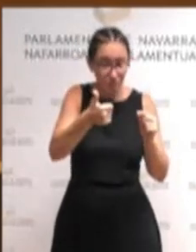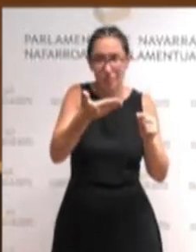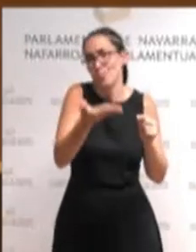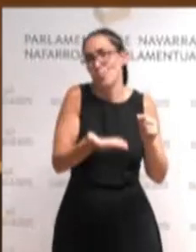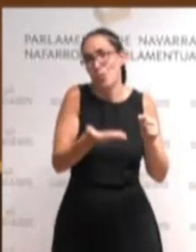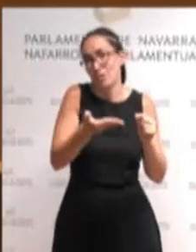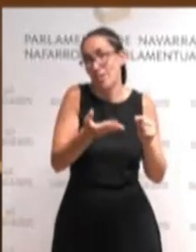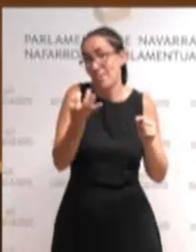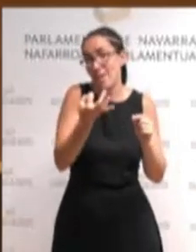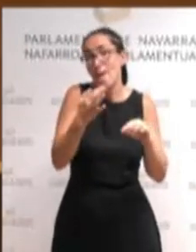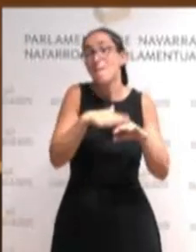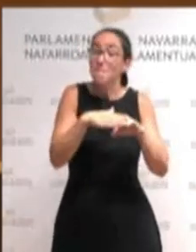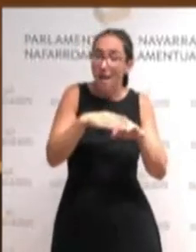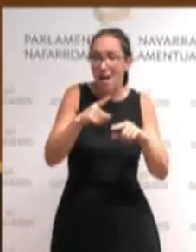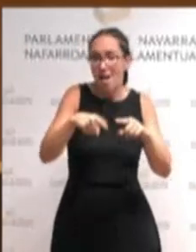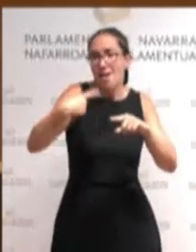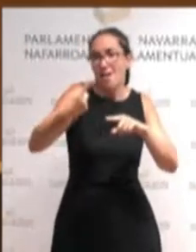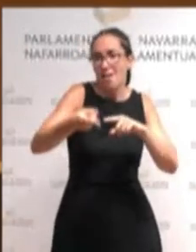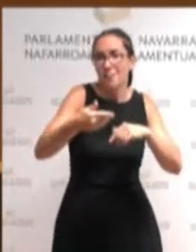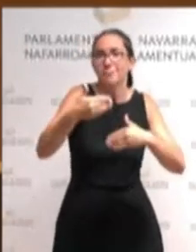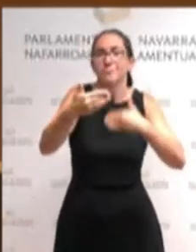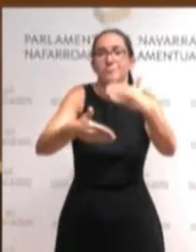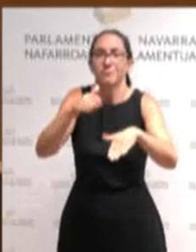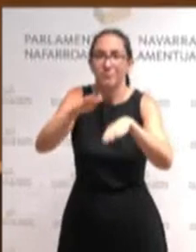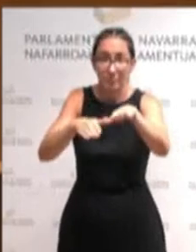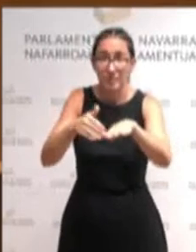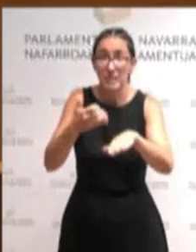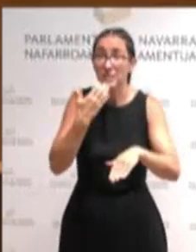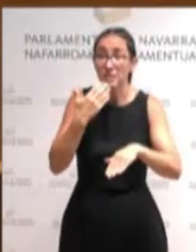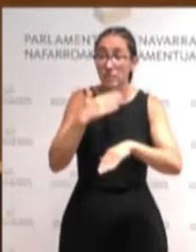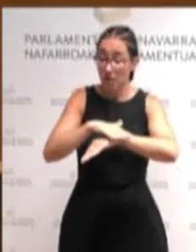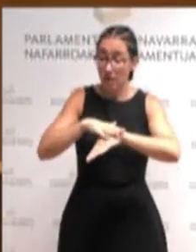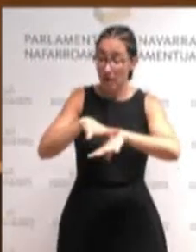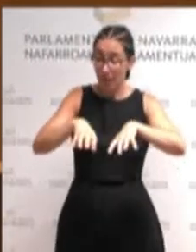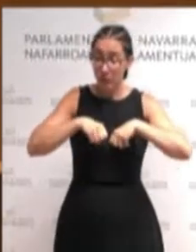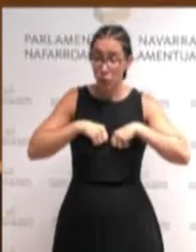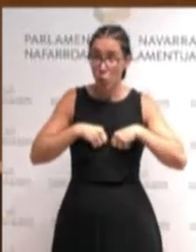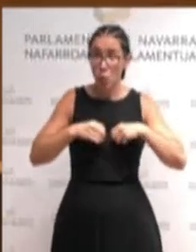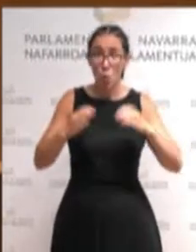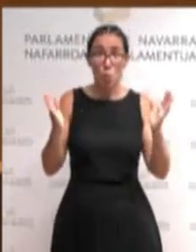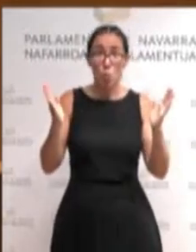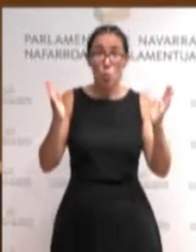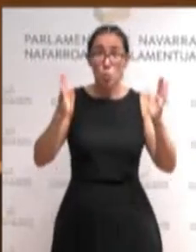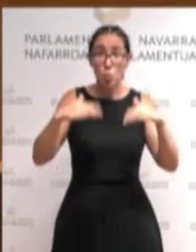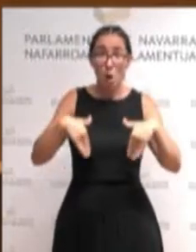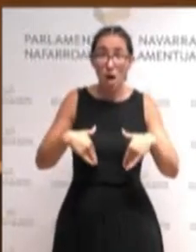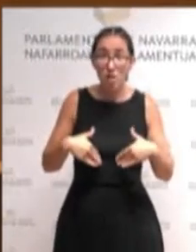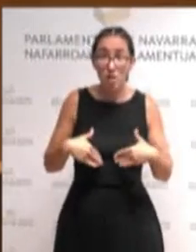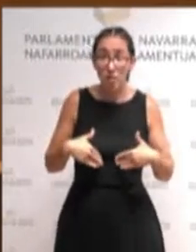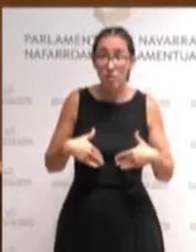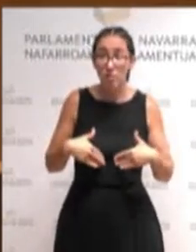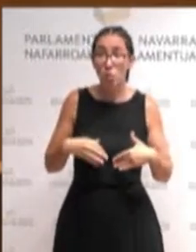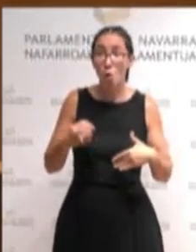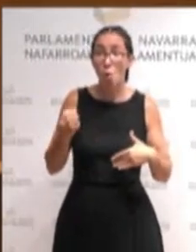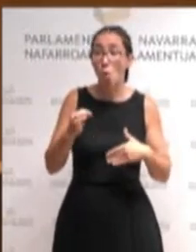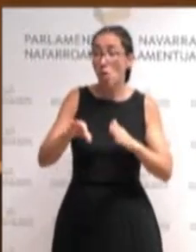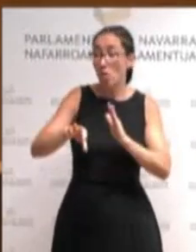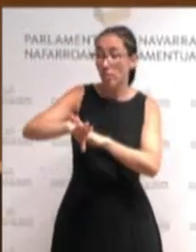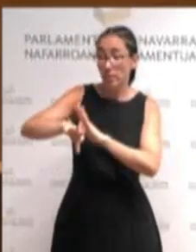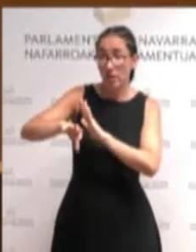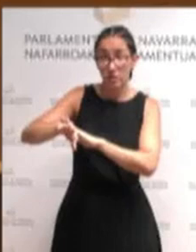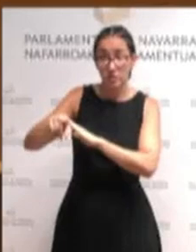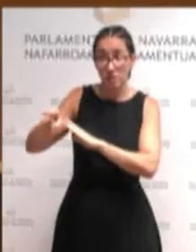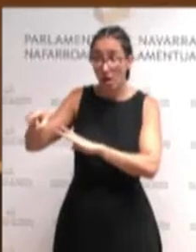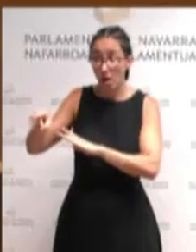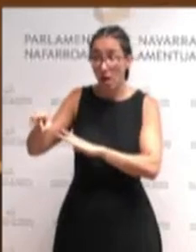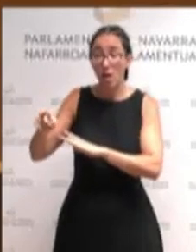investiduraren gabe edo eskuenaren alternatiba edo auteskunde